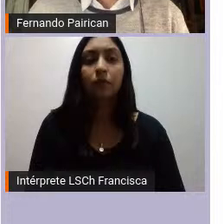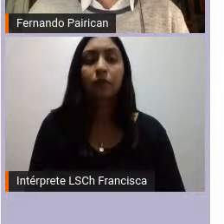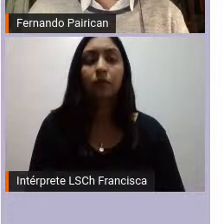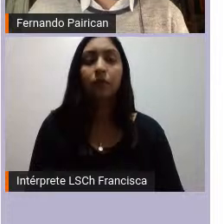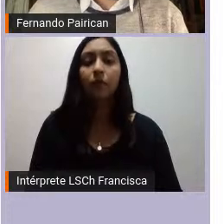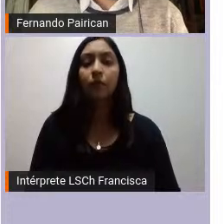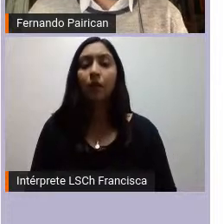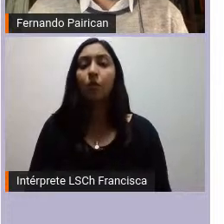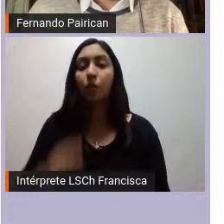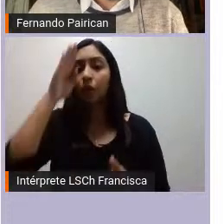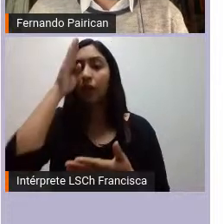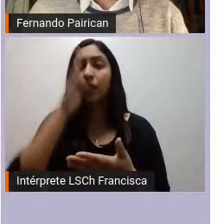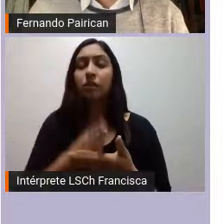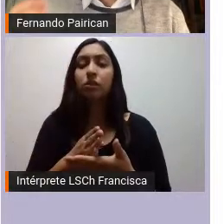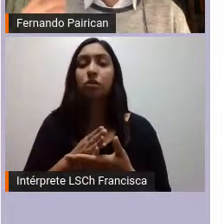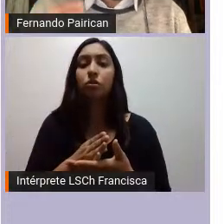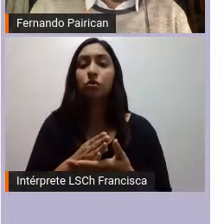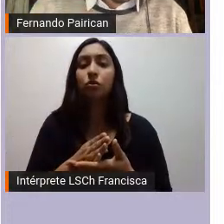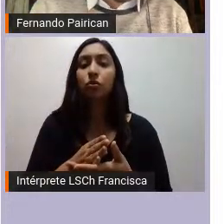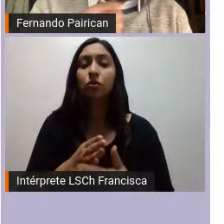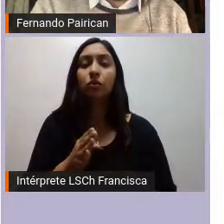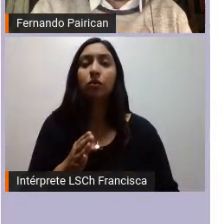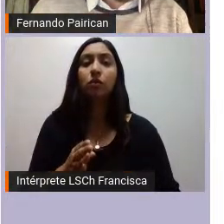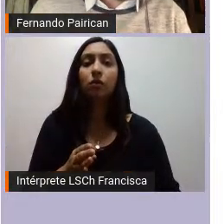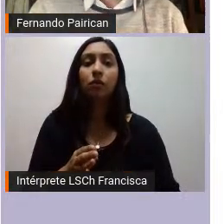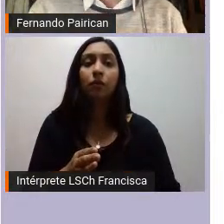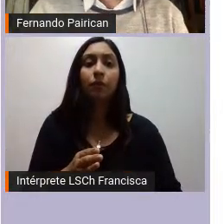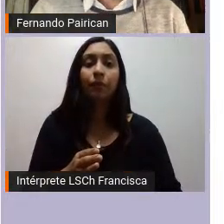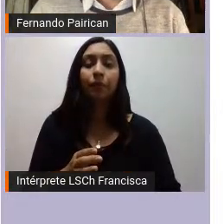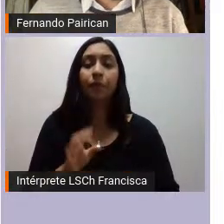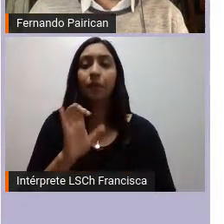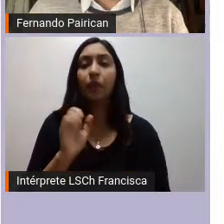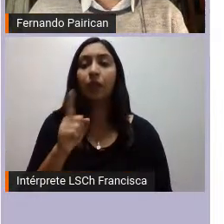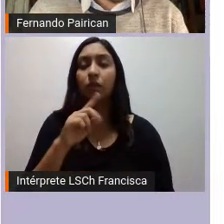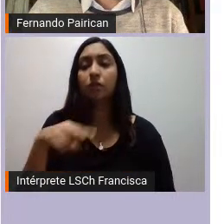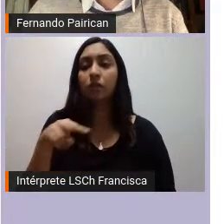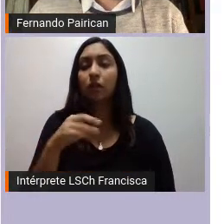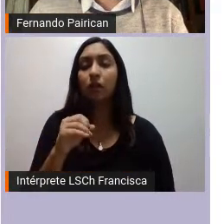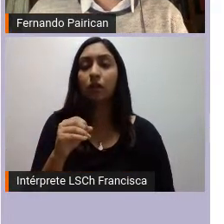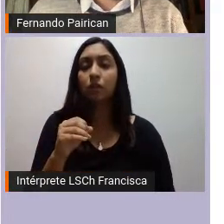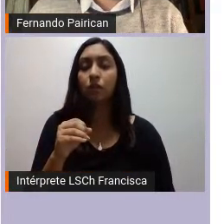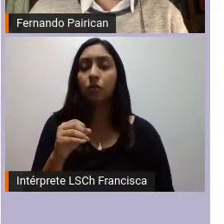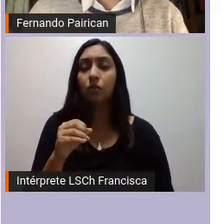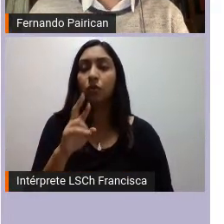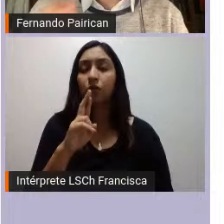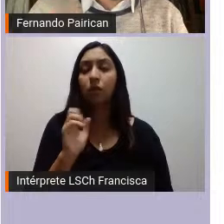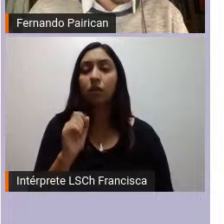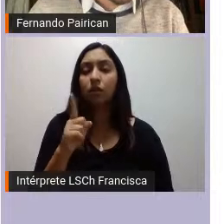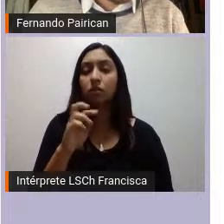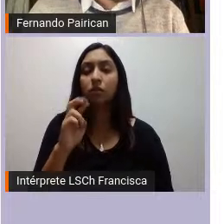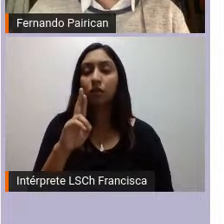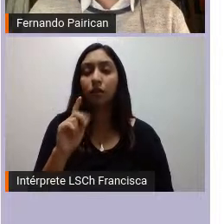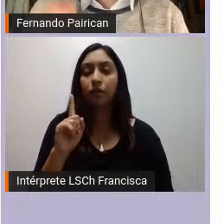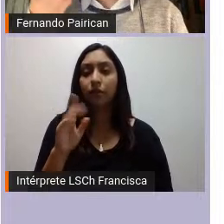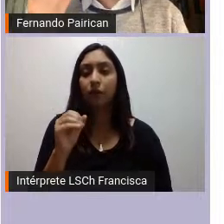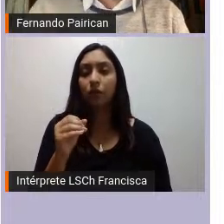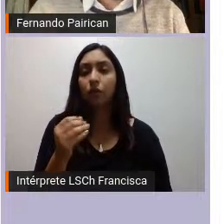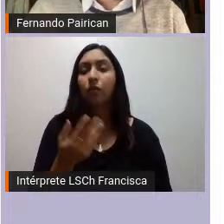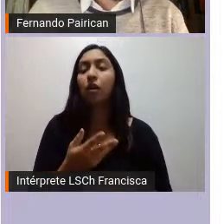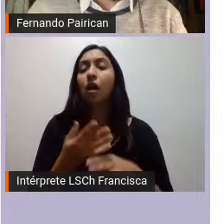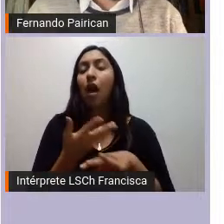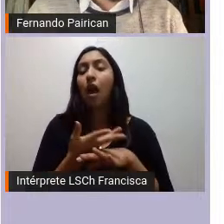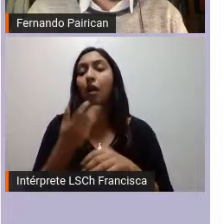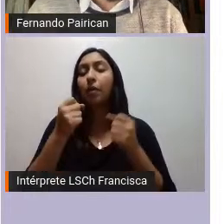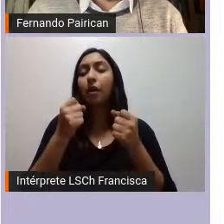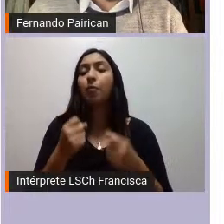reservados tanto de todos los pueblos originarios de entrar a una instancia y parlamentar para lograr